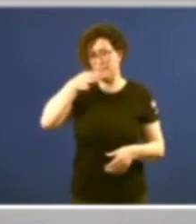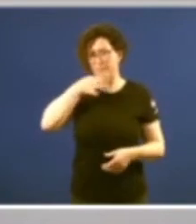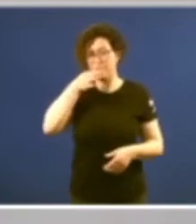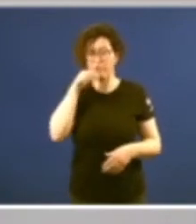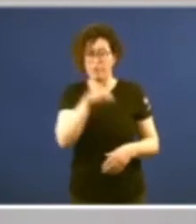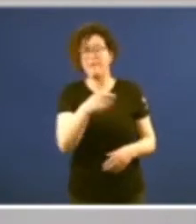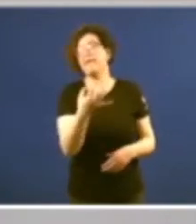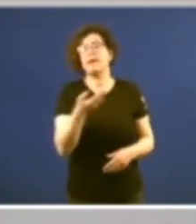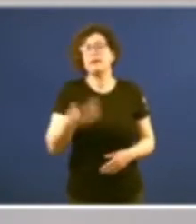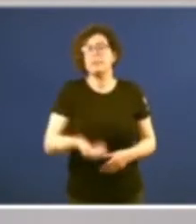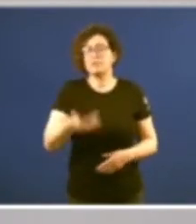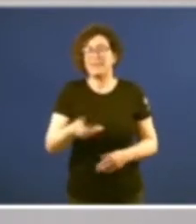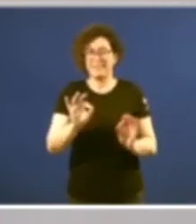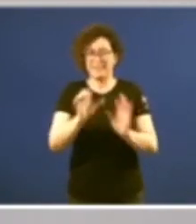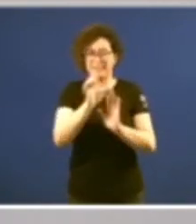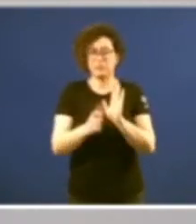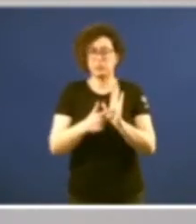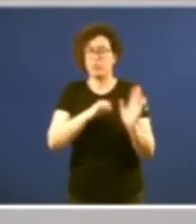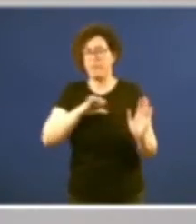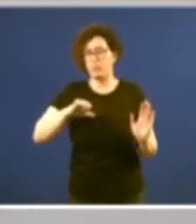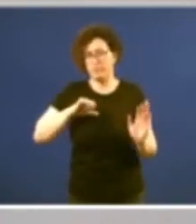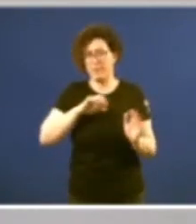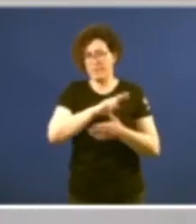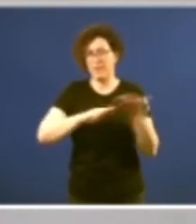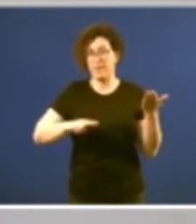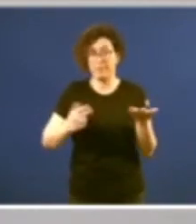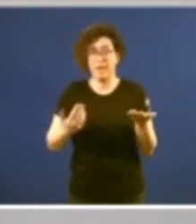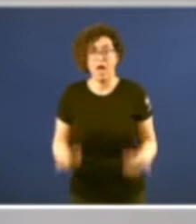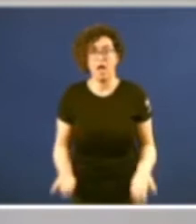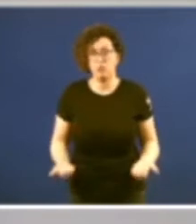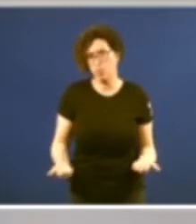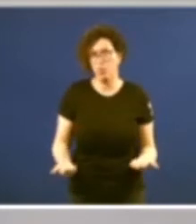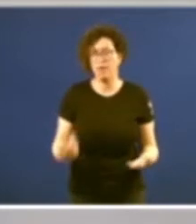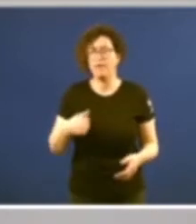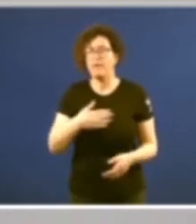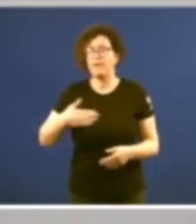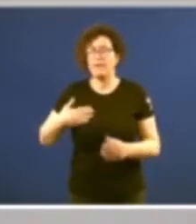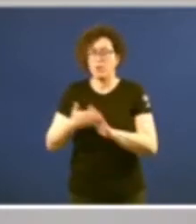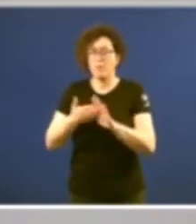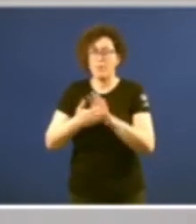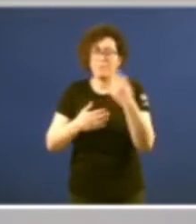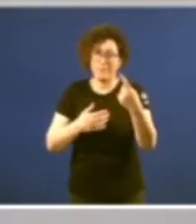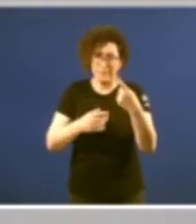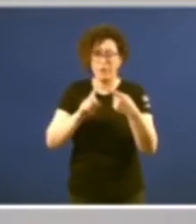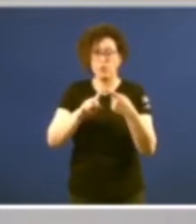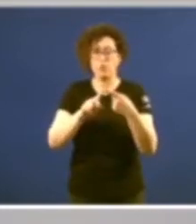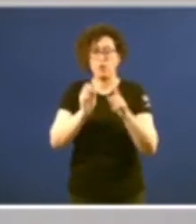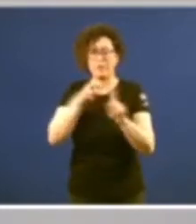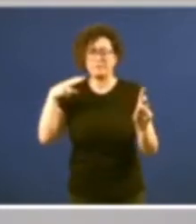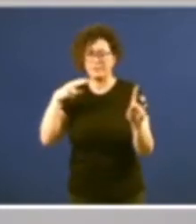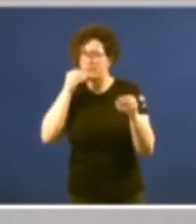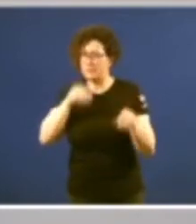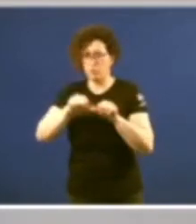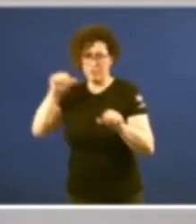importancia do Estatuto de Galicia en a actualidade, me vou a referir primeiro á unha perspectiva histórica,